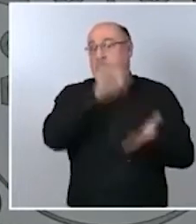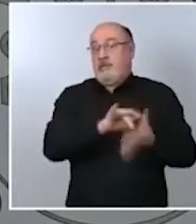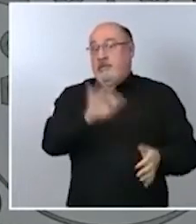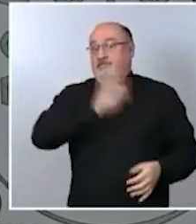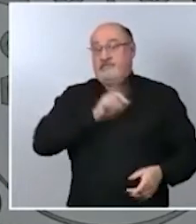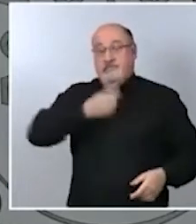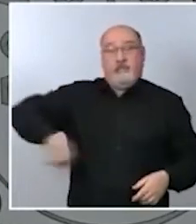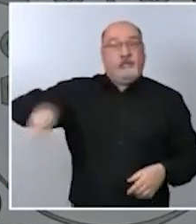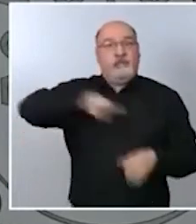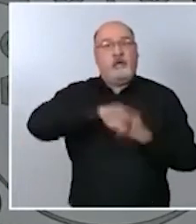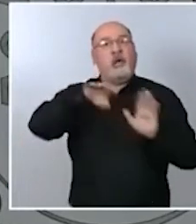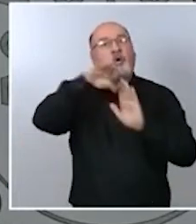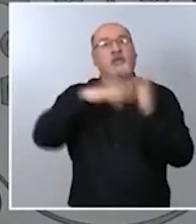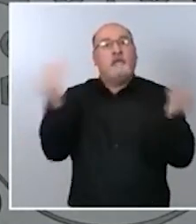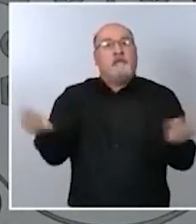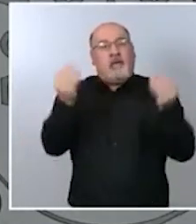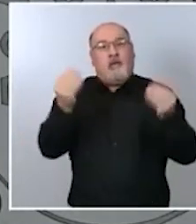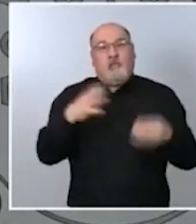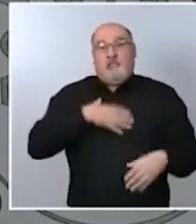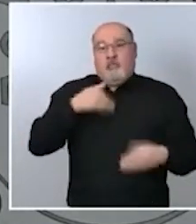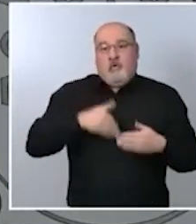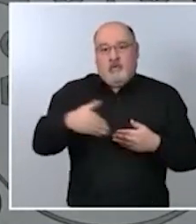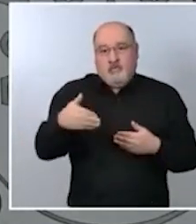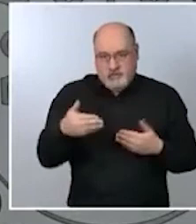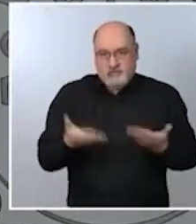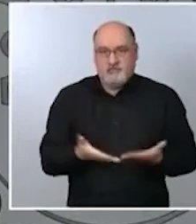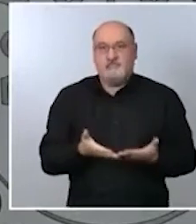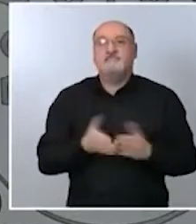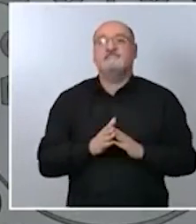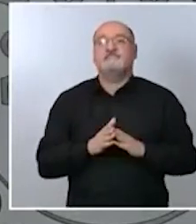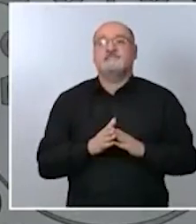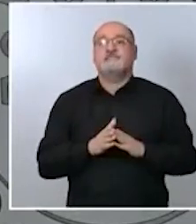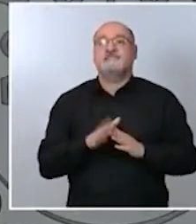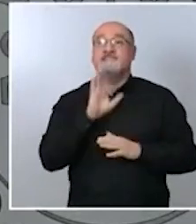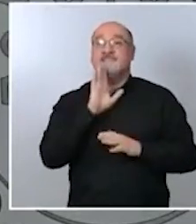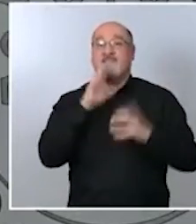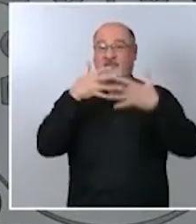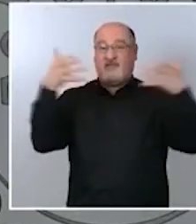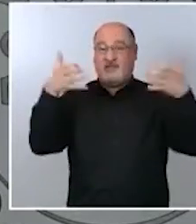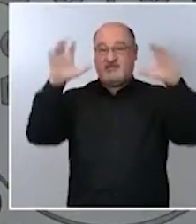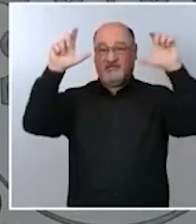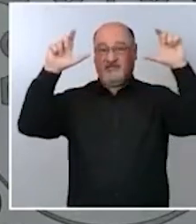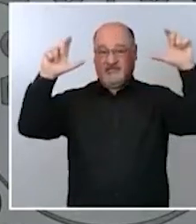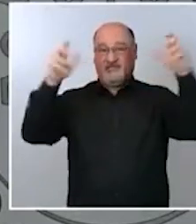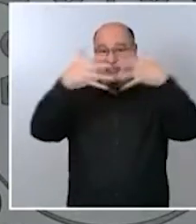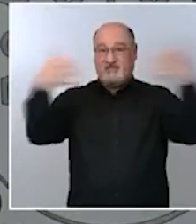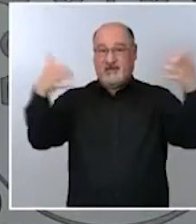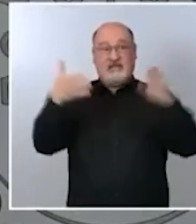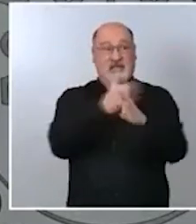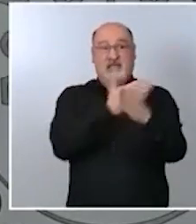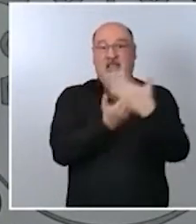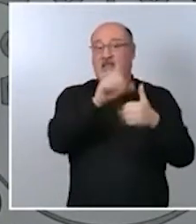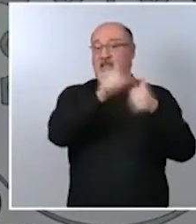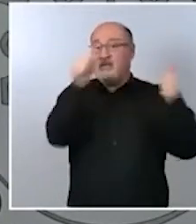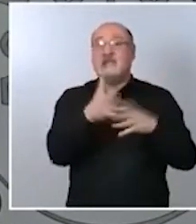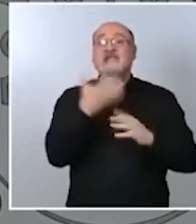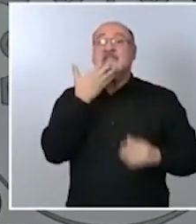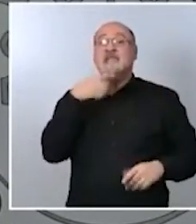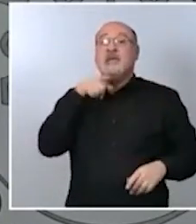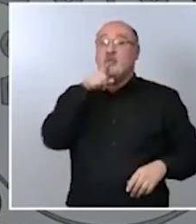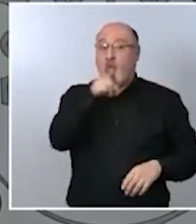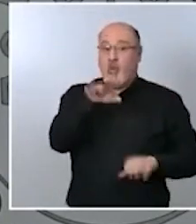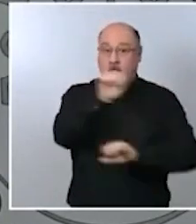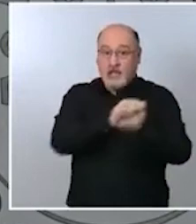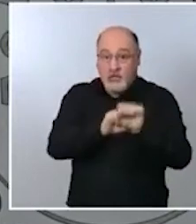condiciones posibles y como dice el lema que reza durante estos días si tú te protege los